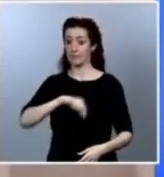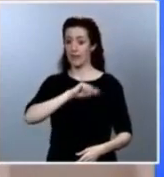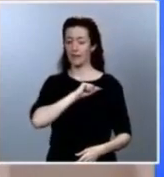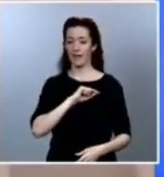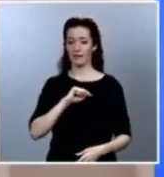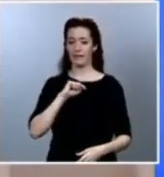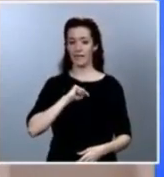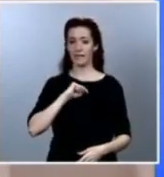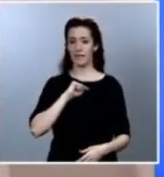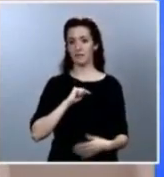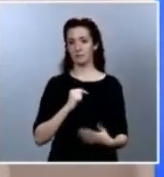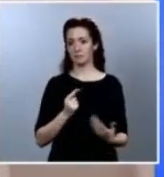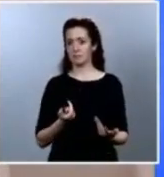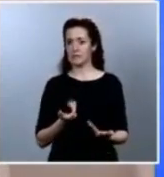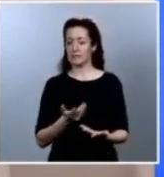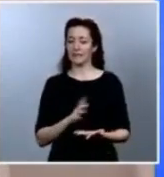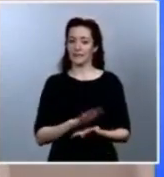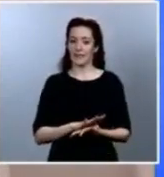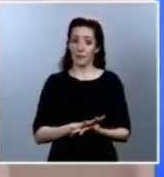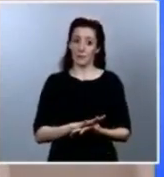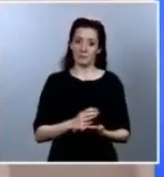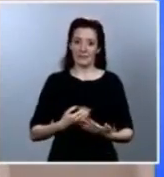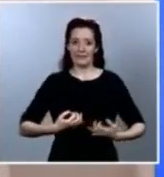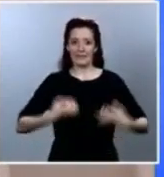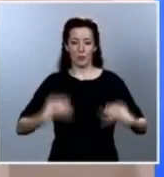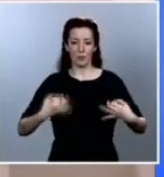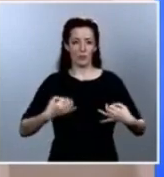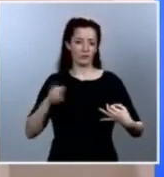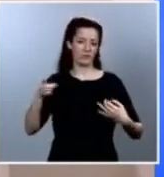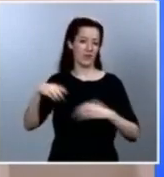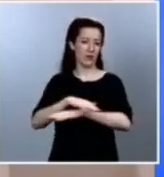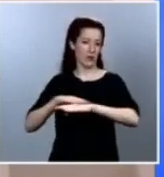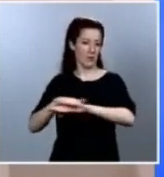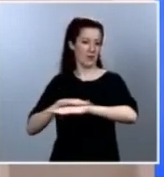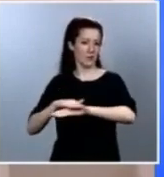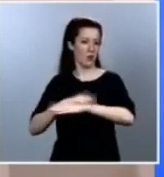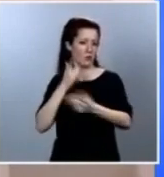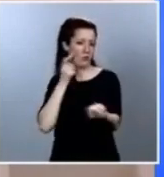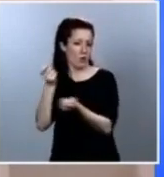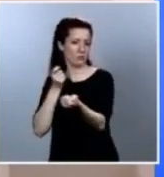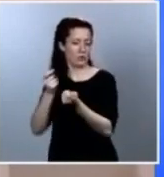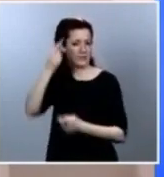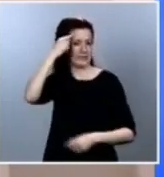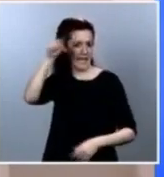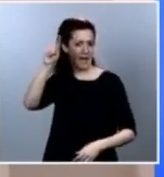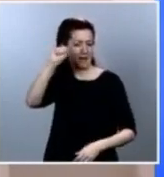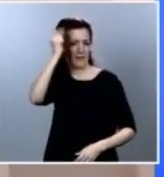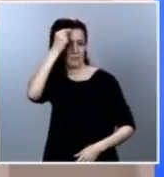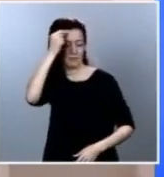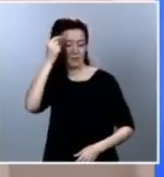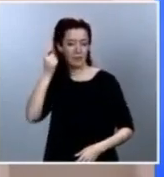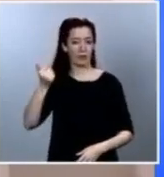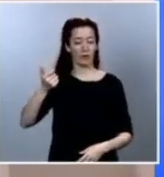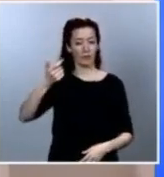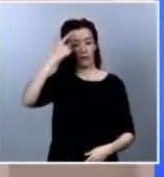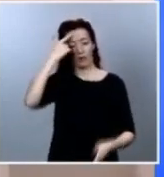sabe lo que hace y no va ciegas en esta fase. En segundo lugar, usted ha dicho al principio de su comparecencia que